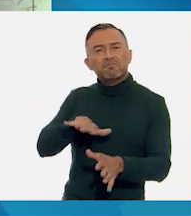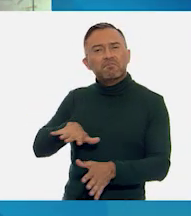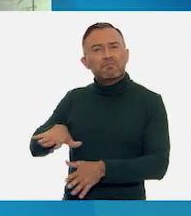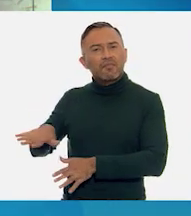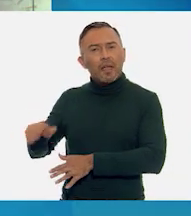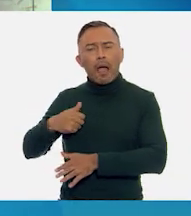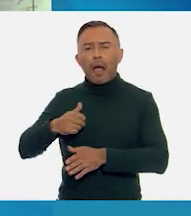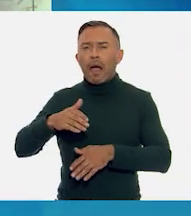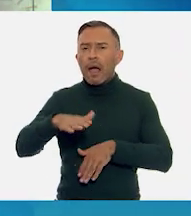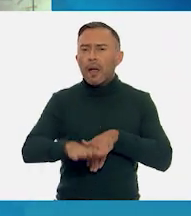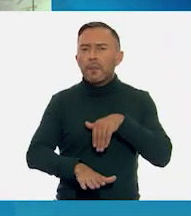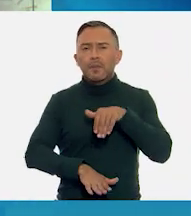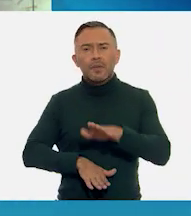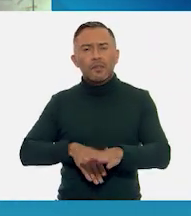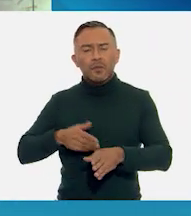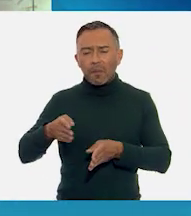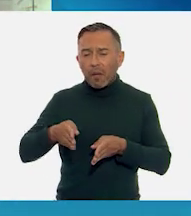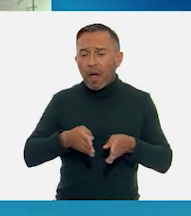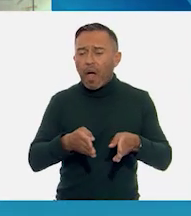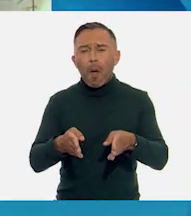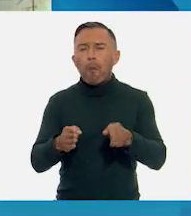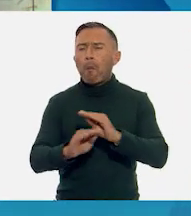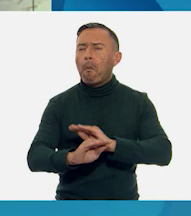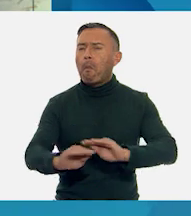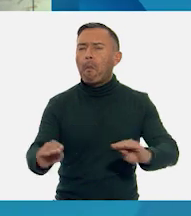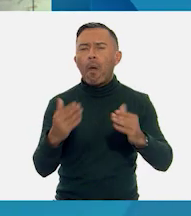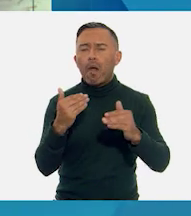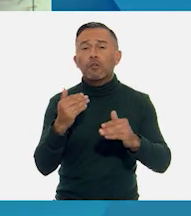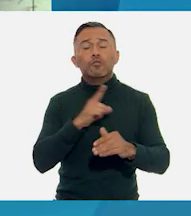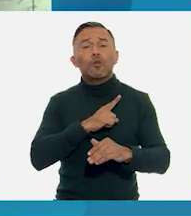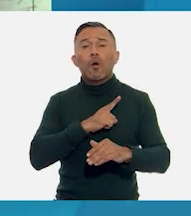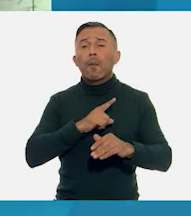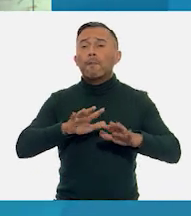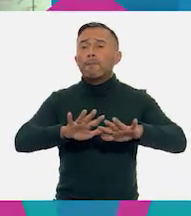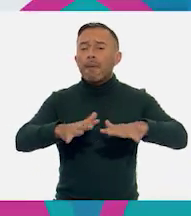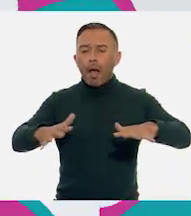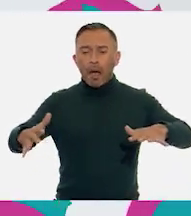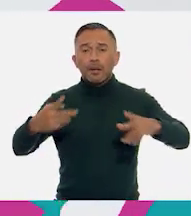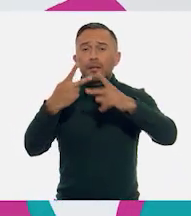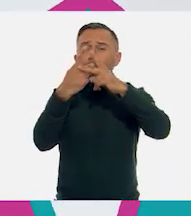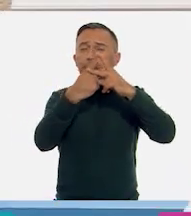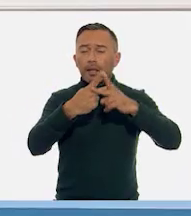camino, sino estrellas en el mar. Estelas en el mar.